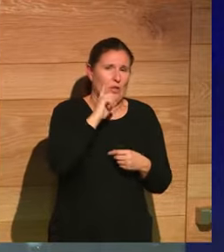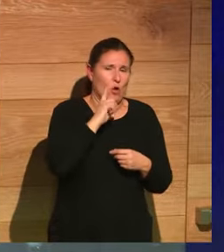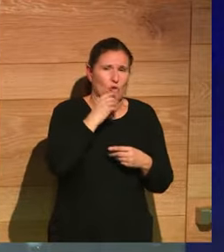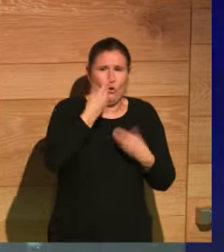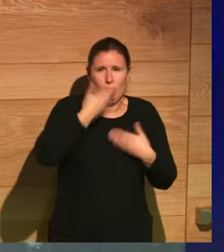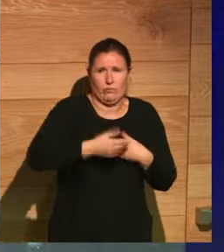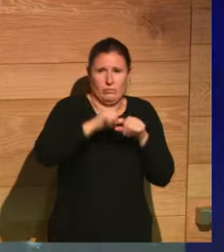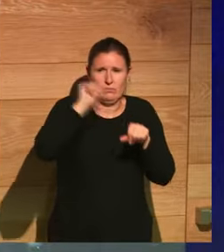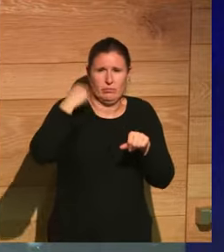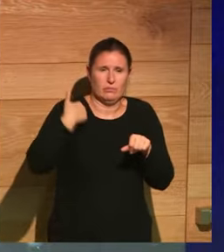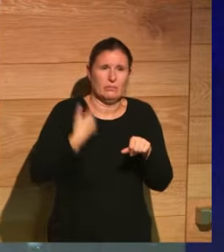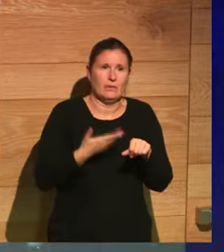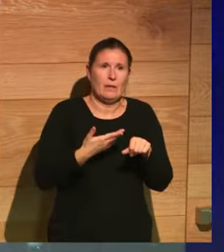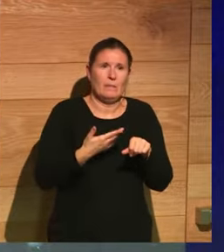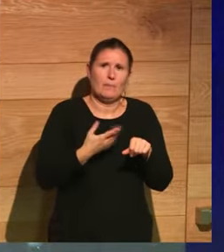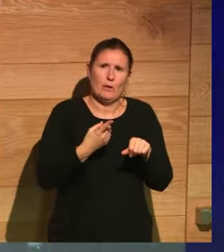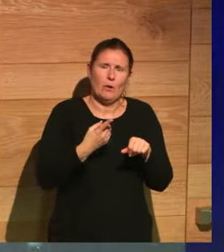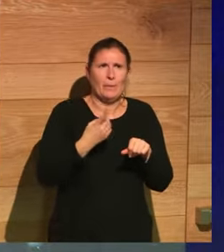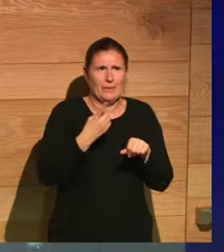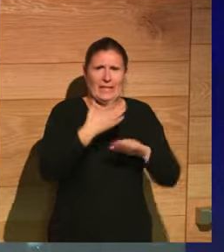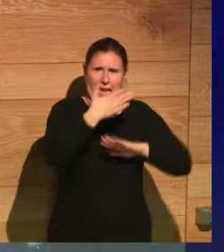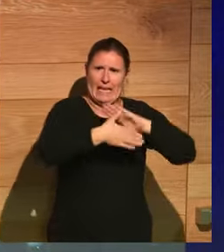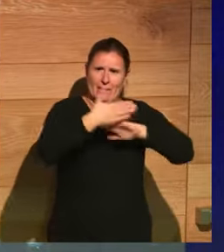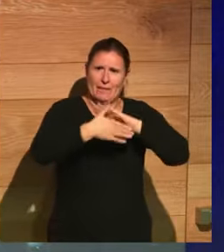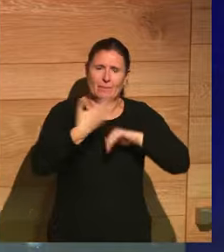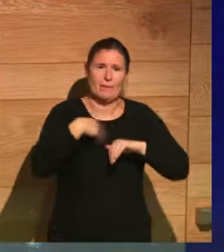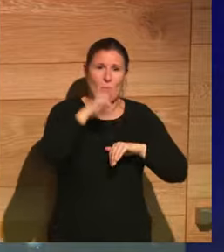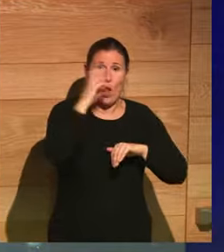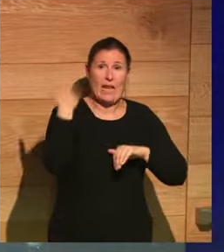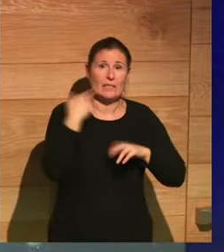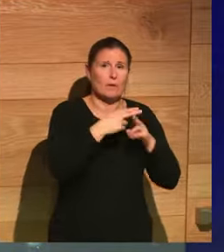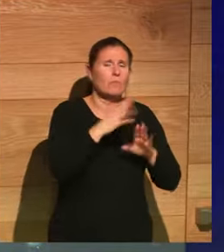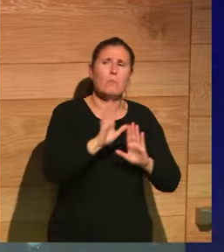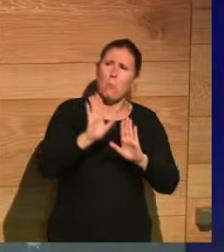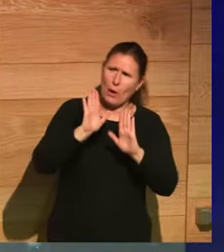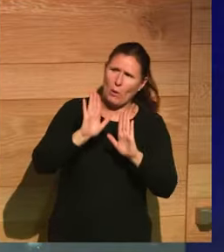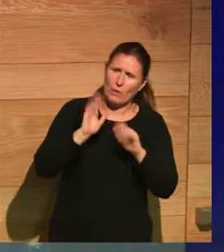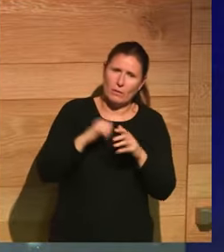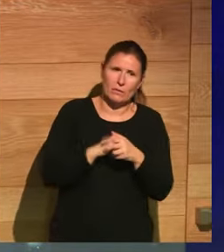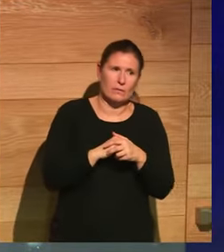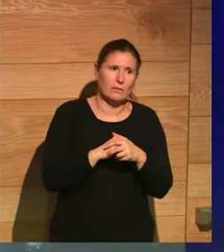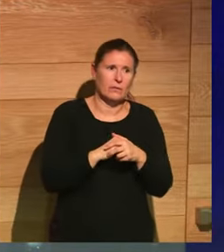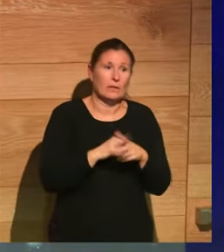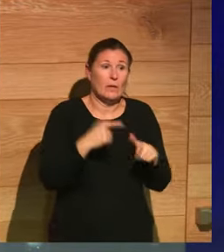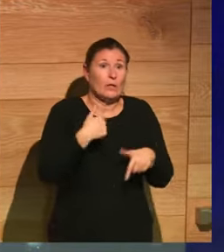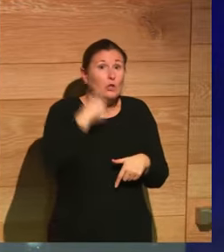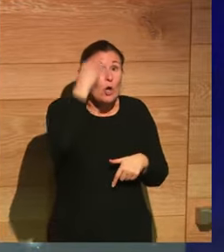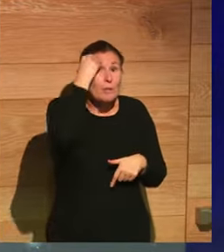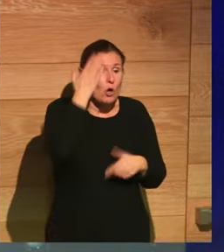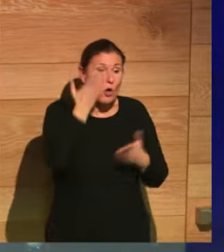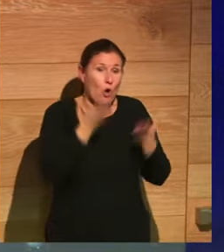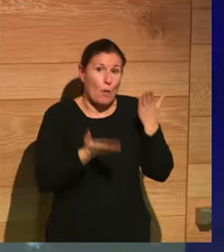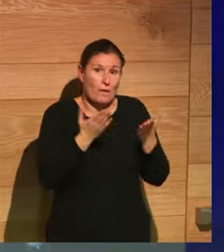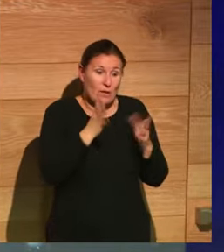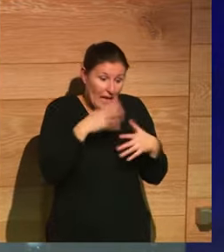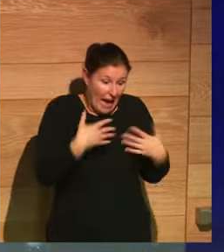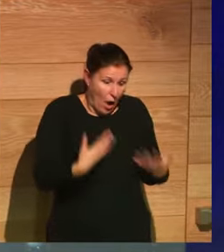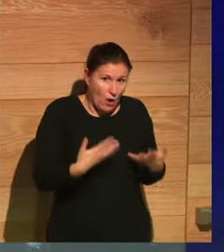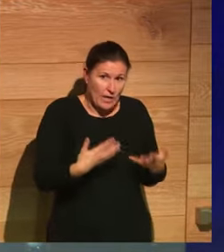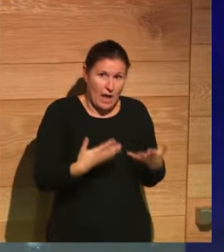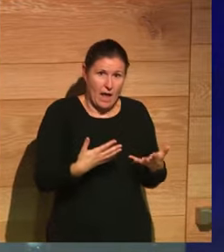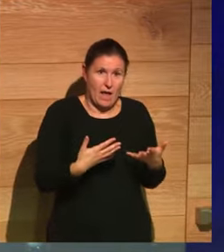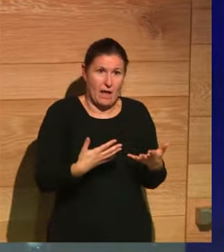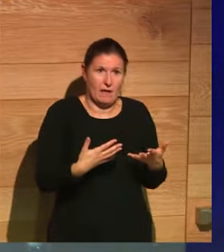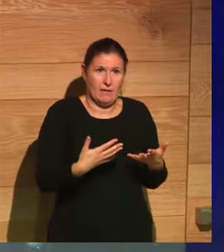unas posibilidades técnicas limitadas, quiero decir, en la antigua Roma... Bueno, bueno. Yo pienso que en comparación con las que tenemos ahora,